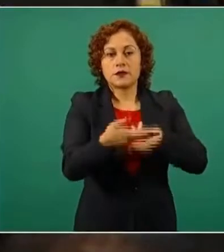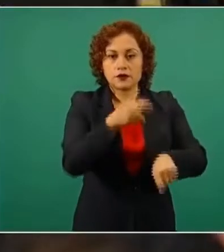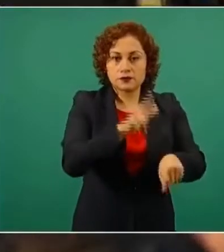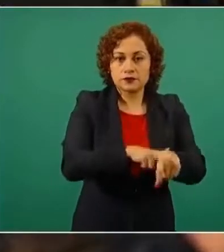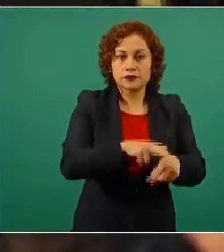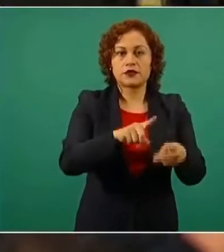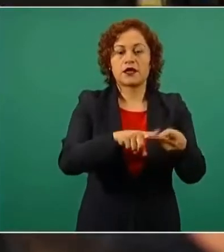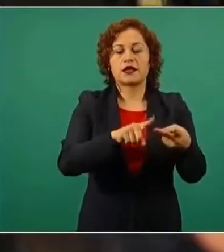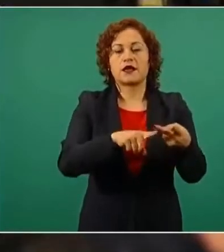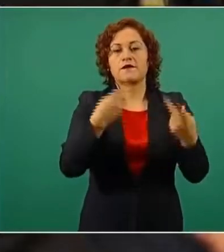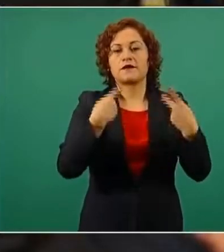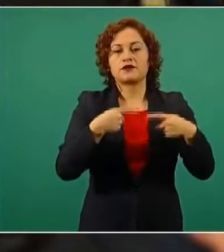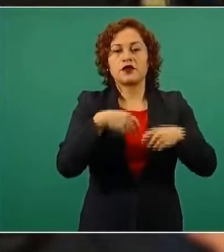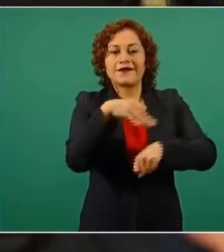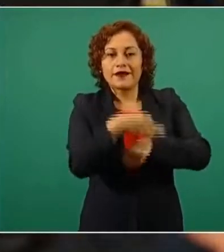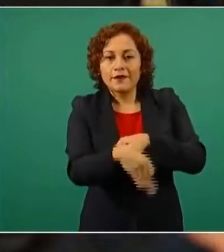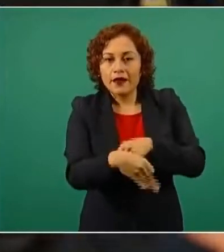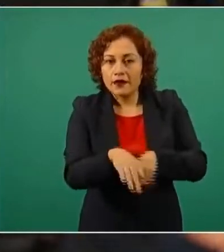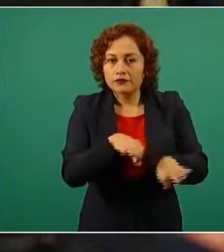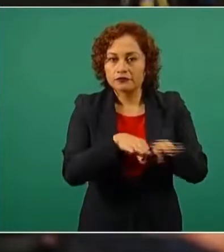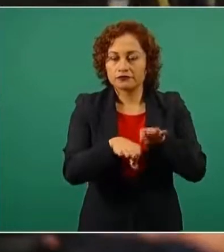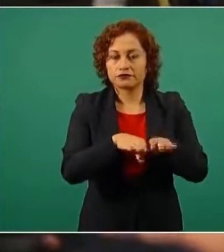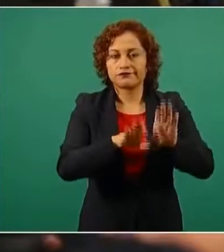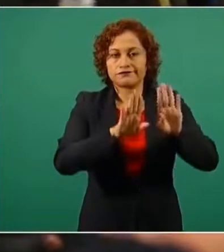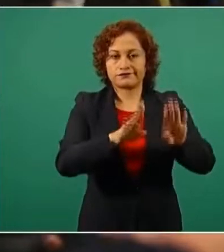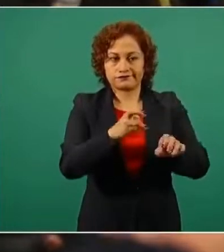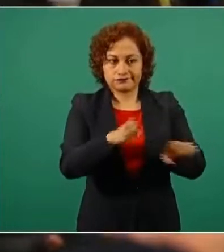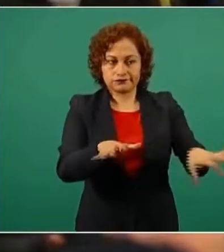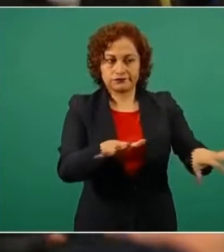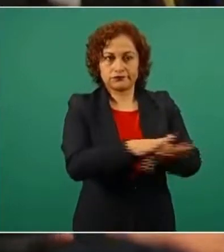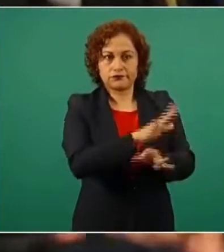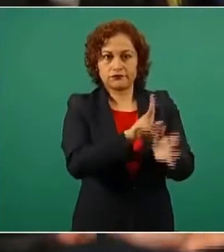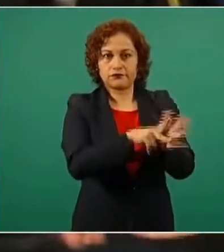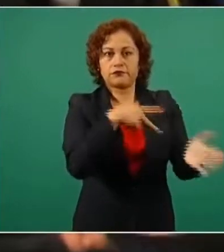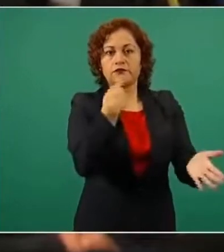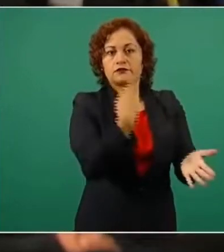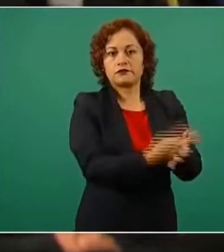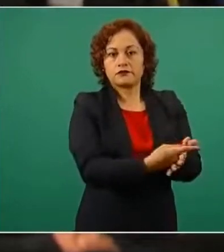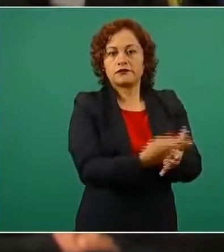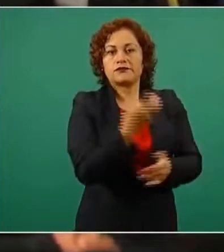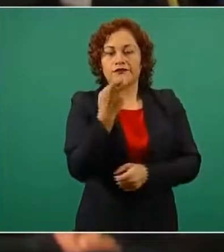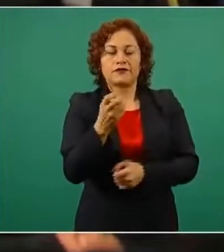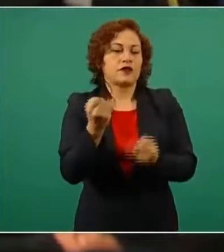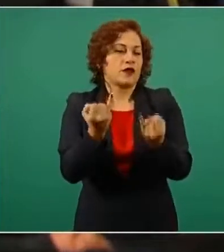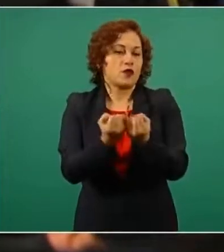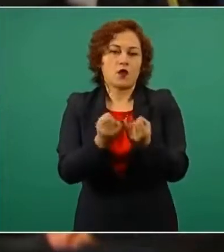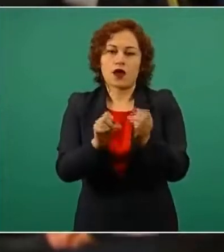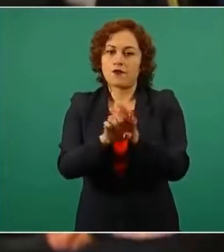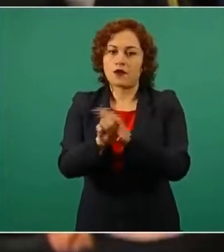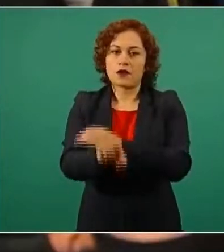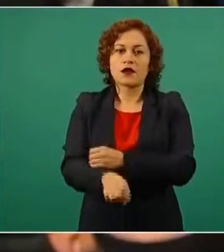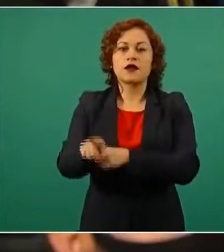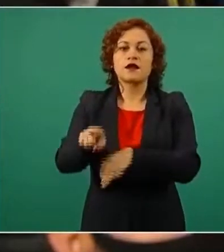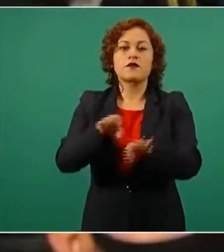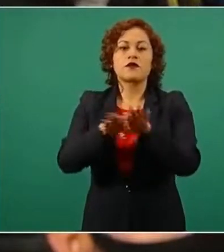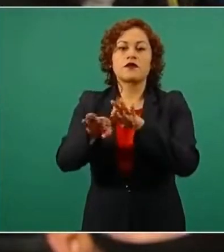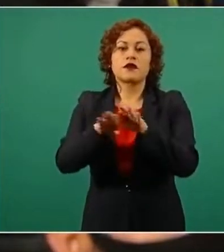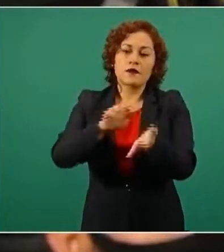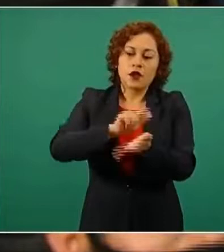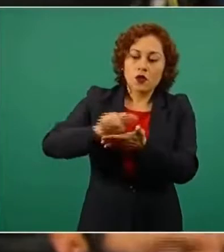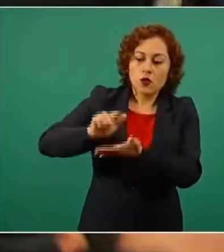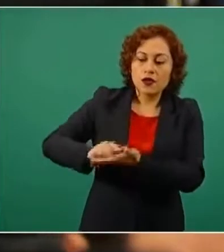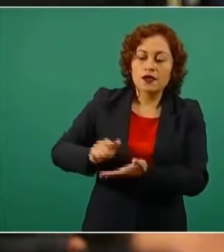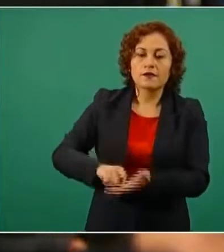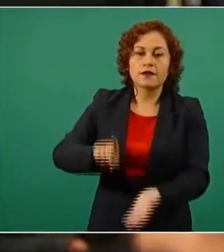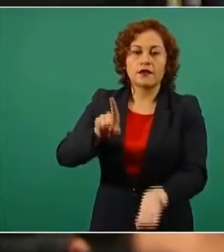Hay un tema especial que se está relacionado con los trabajadores de limpieza del IEMS, del Instituto de Educación Media Superior